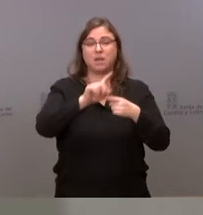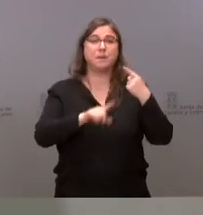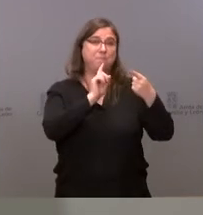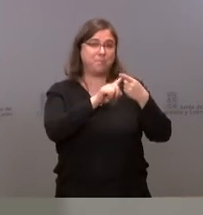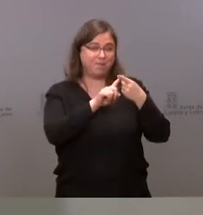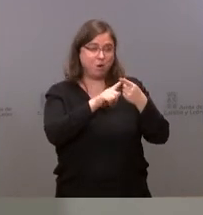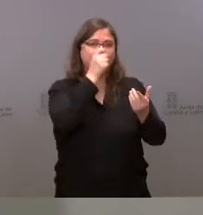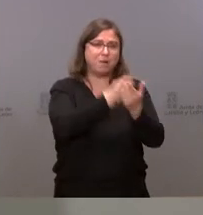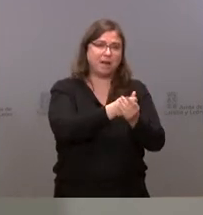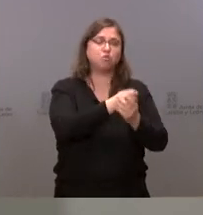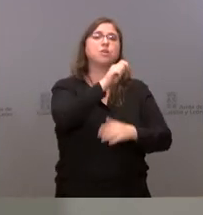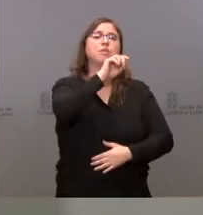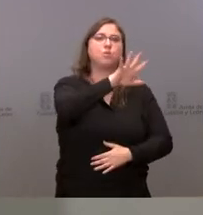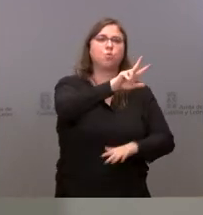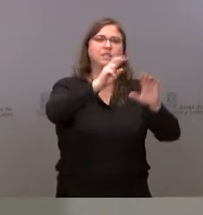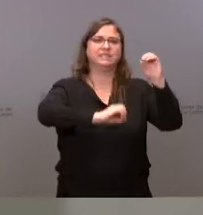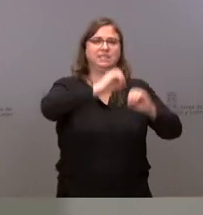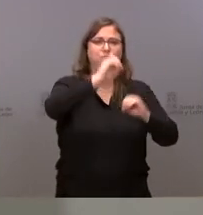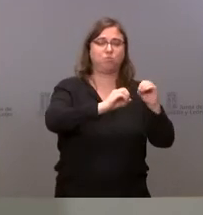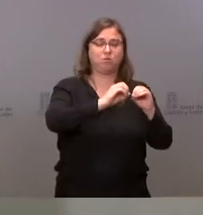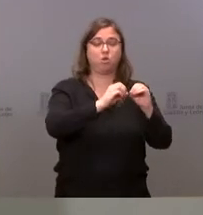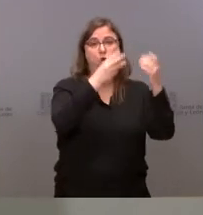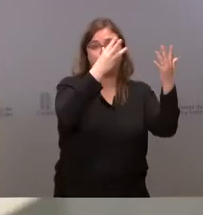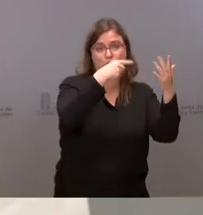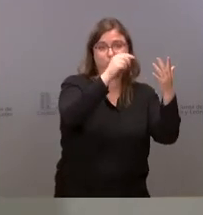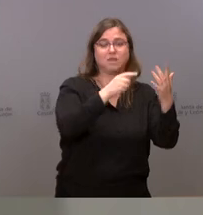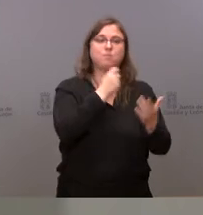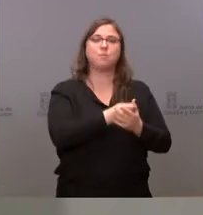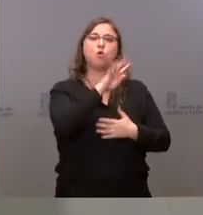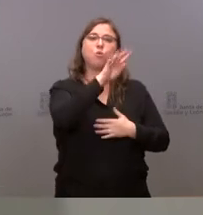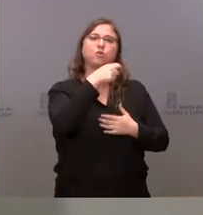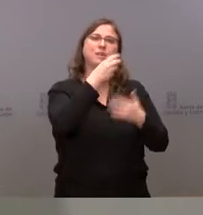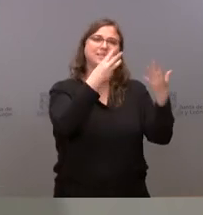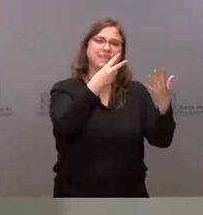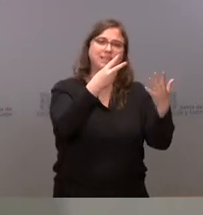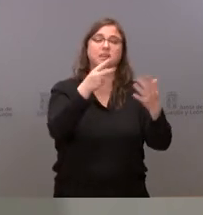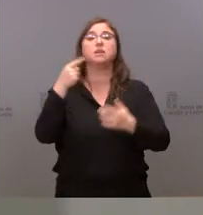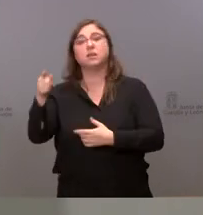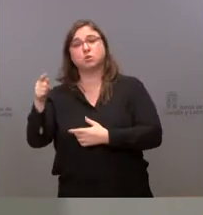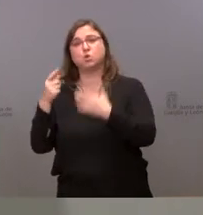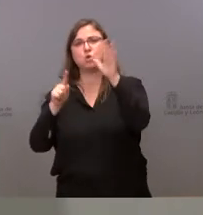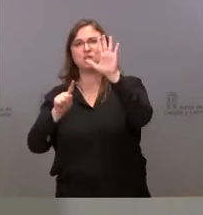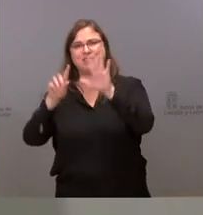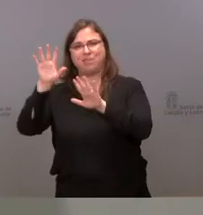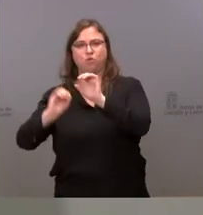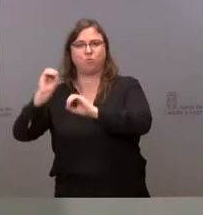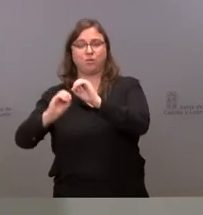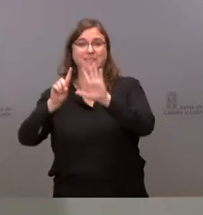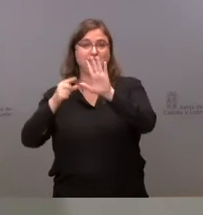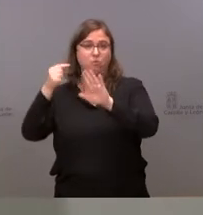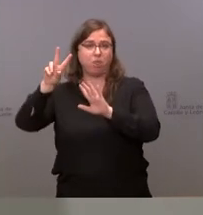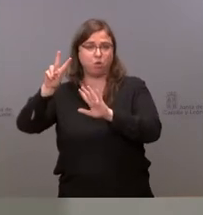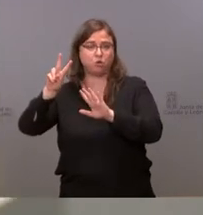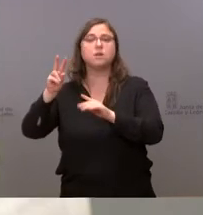ponemos el 57% de los 8,3, 4,7 y en el segundo ponemos el 65% de los 6,2,